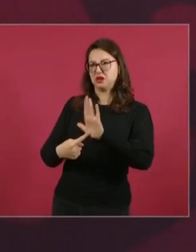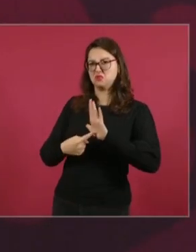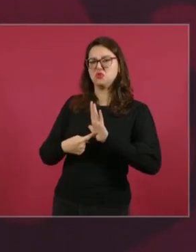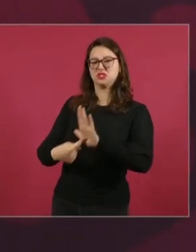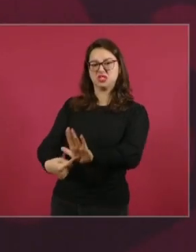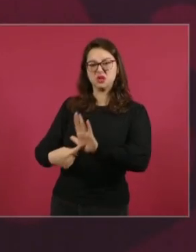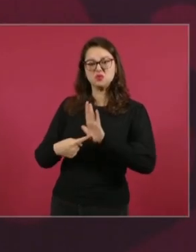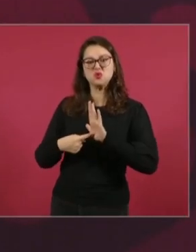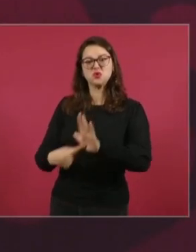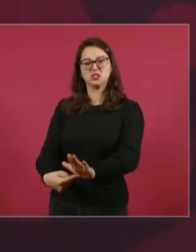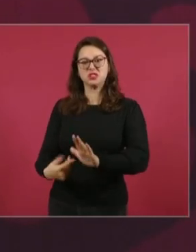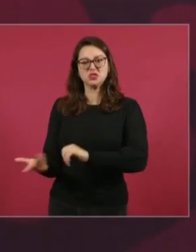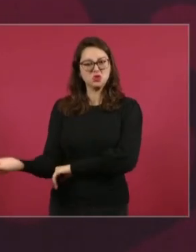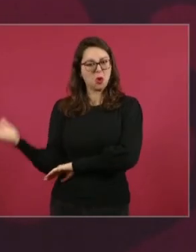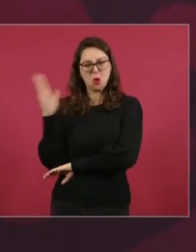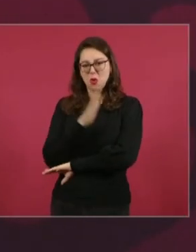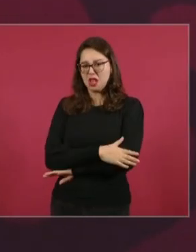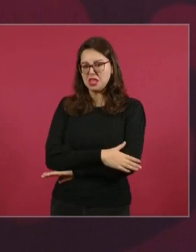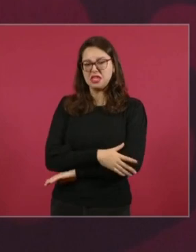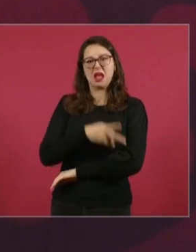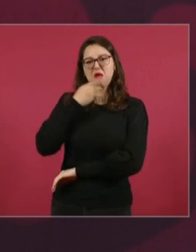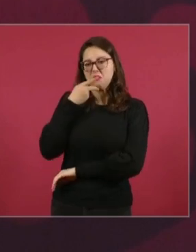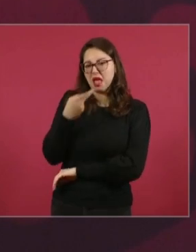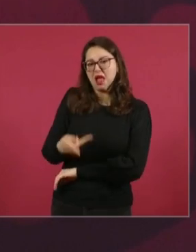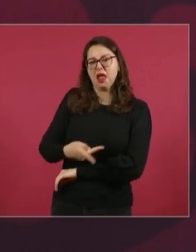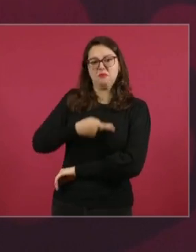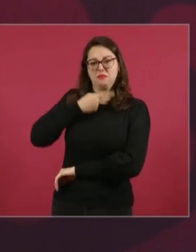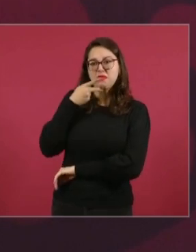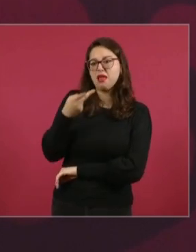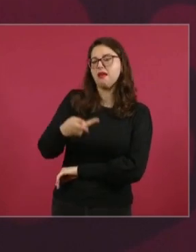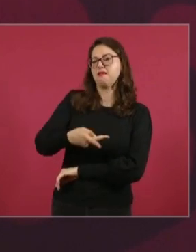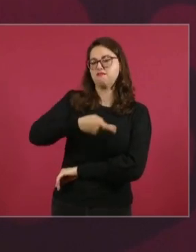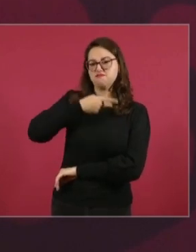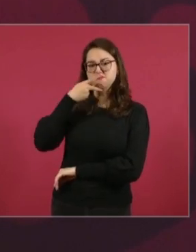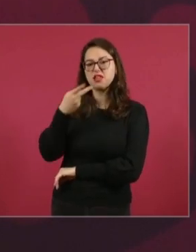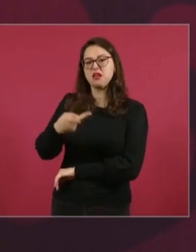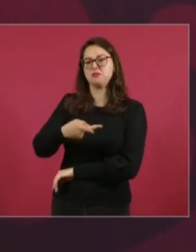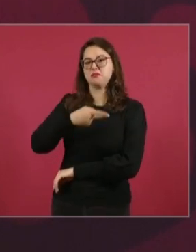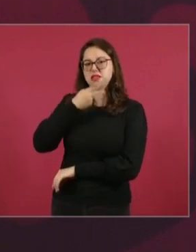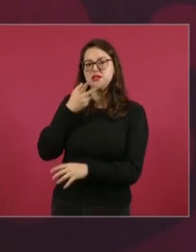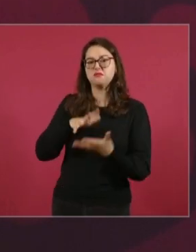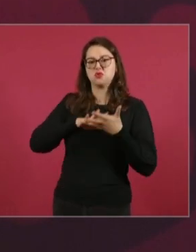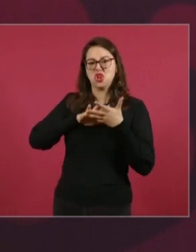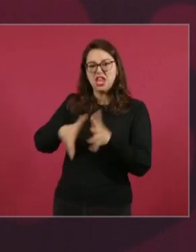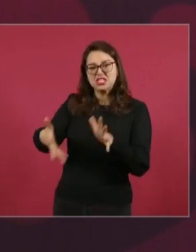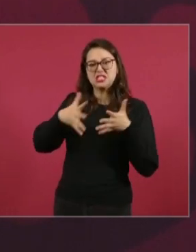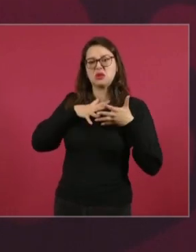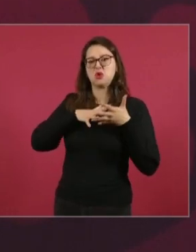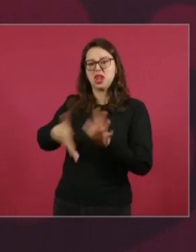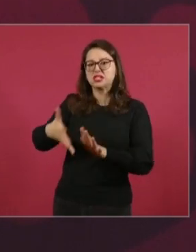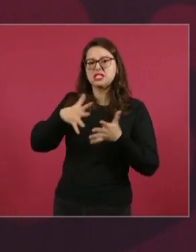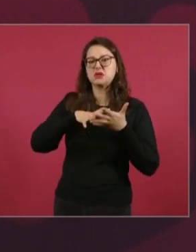Todo el discurso tiene que ver, opositor, con la violencia.